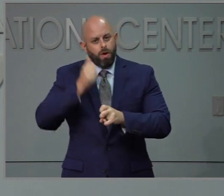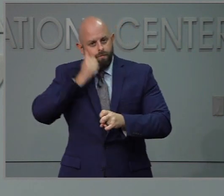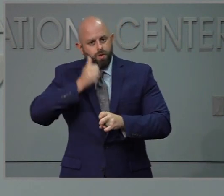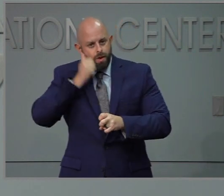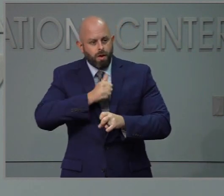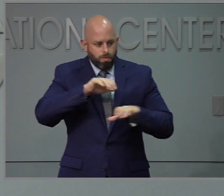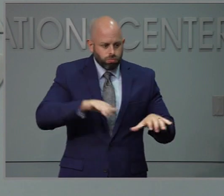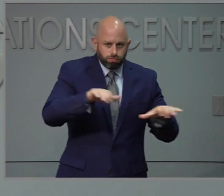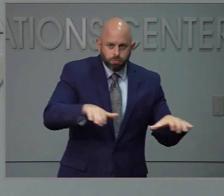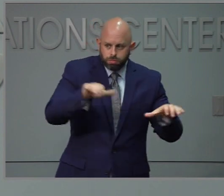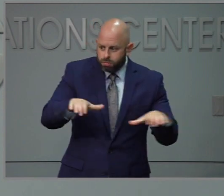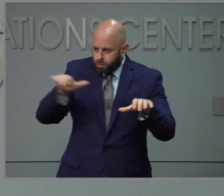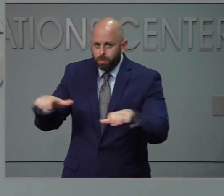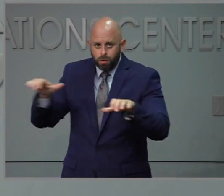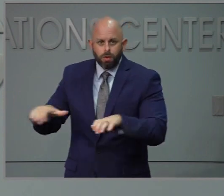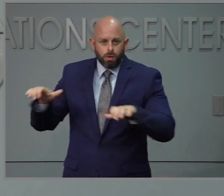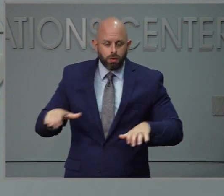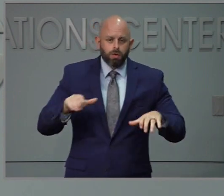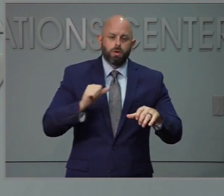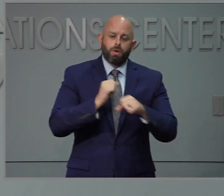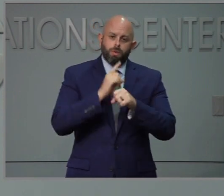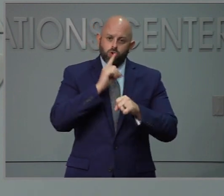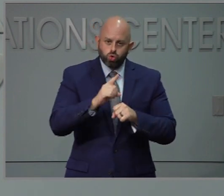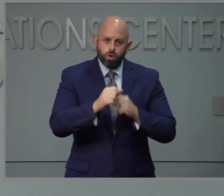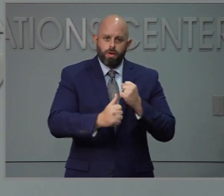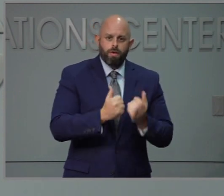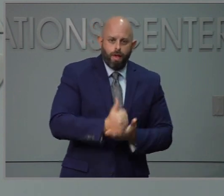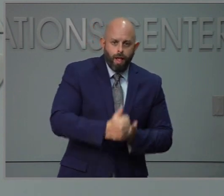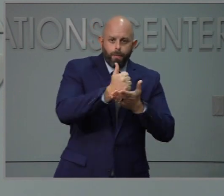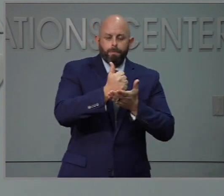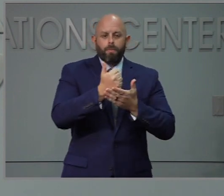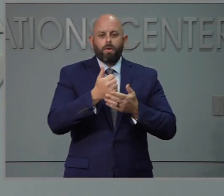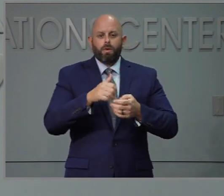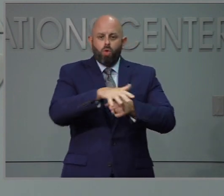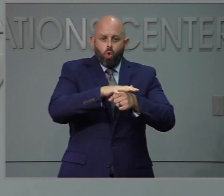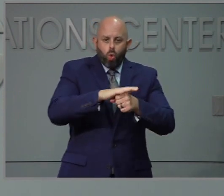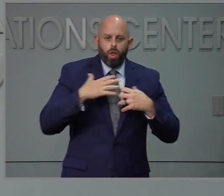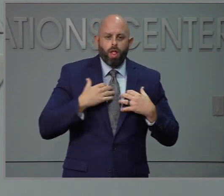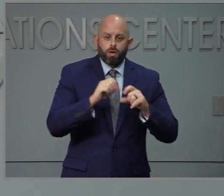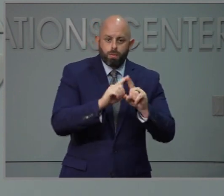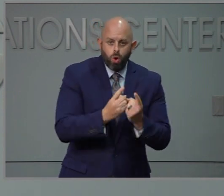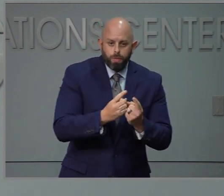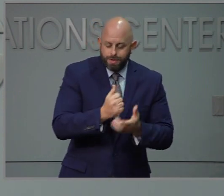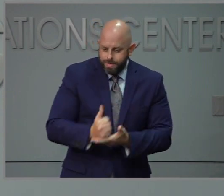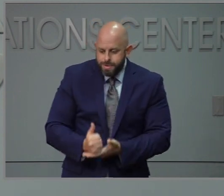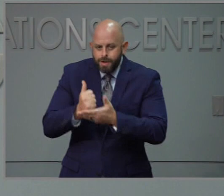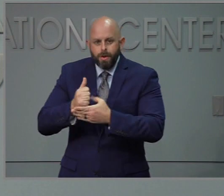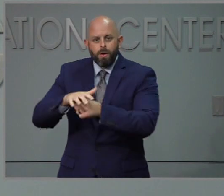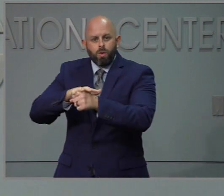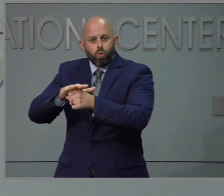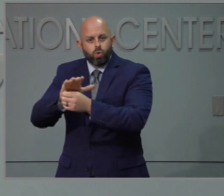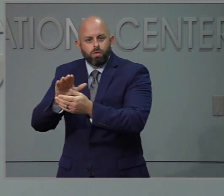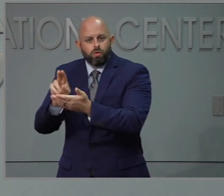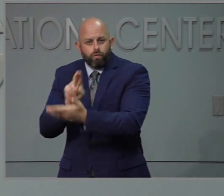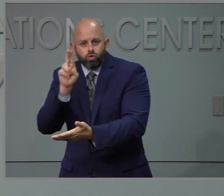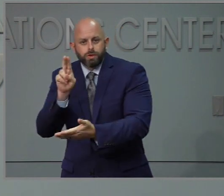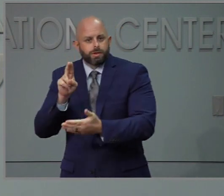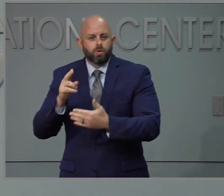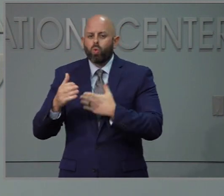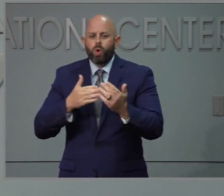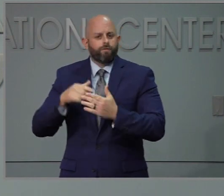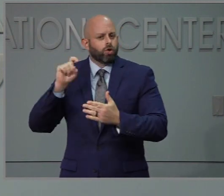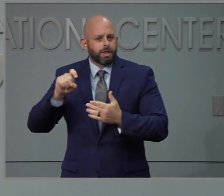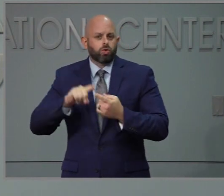muy importante para asesorarnos de que podemos ayudar a los departamentos departamentos de salud local y a las universidades con todo lo que